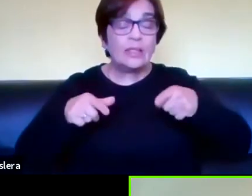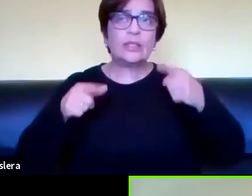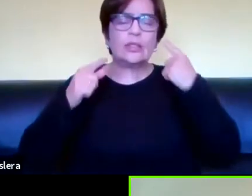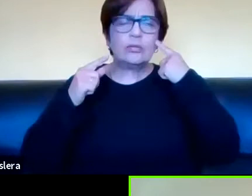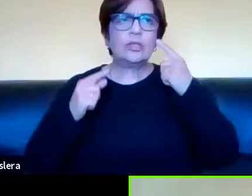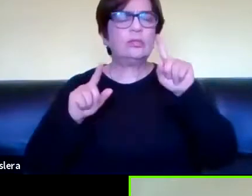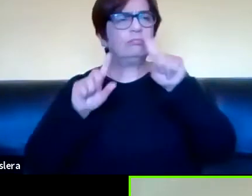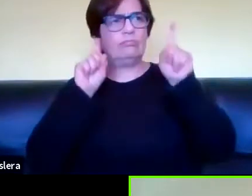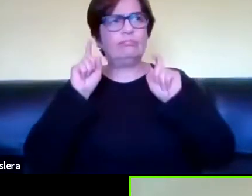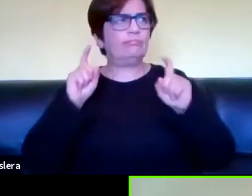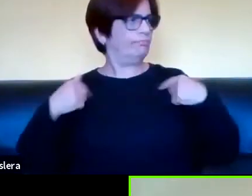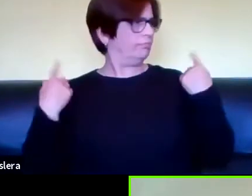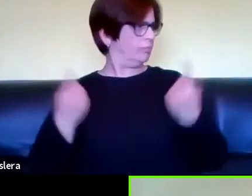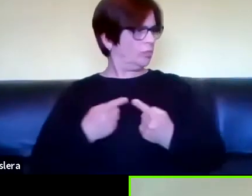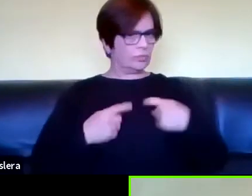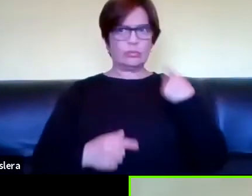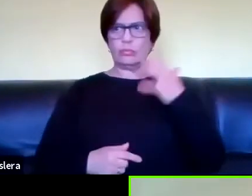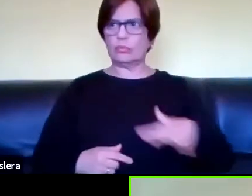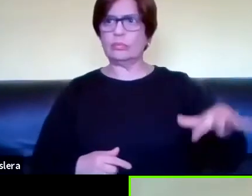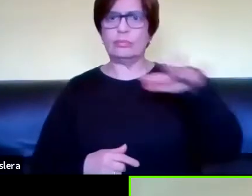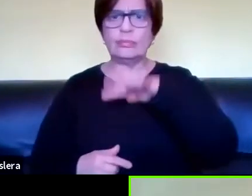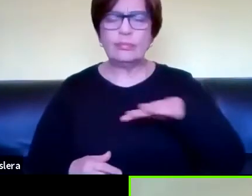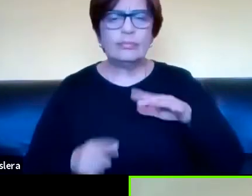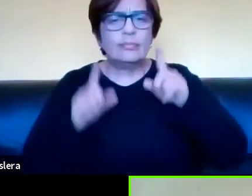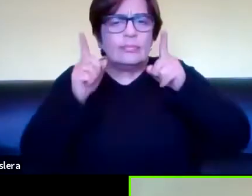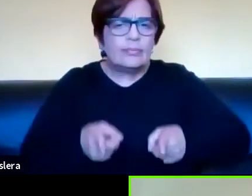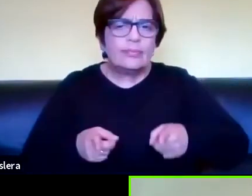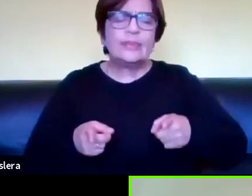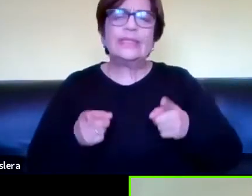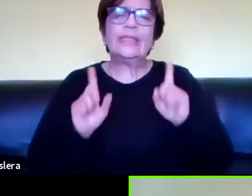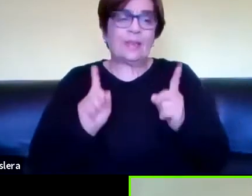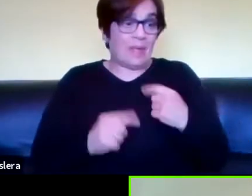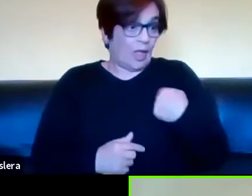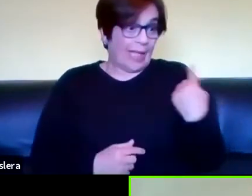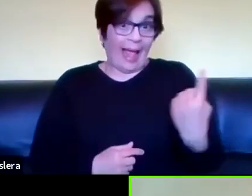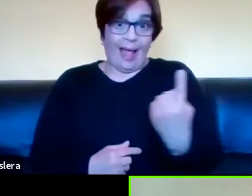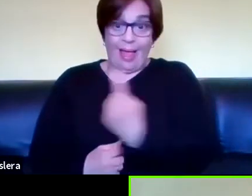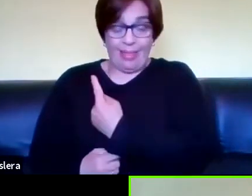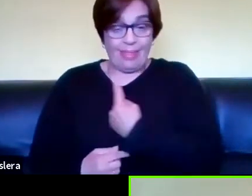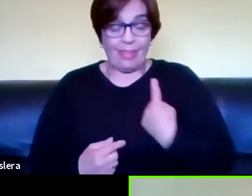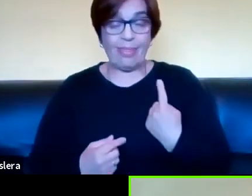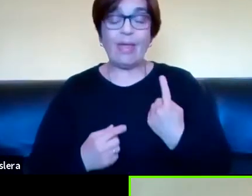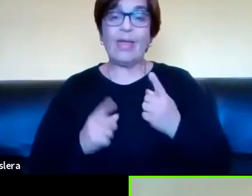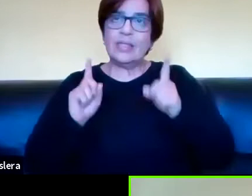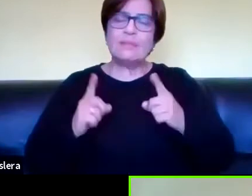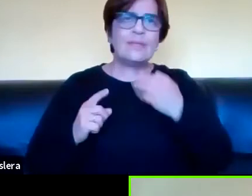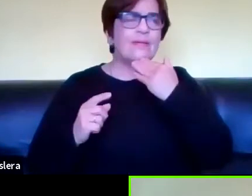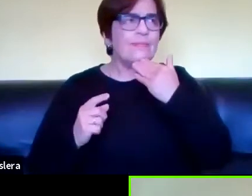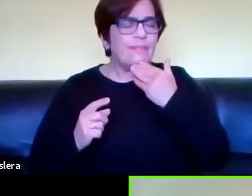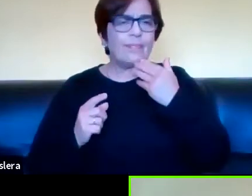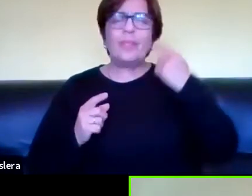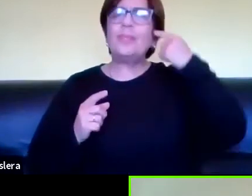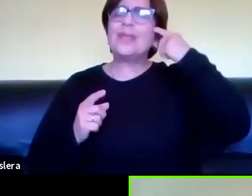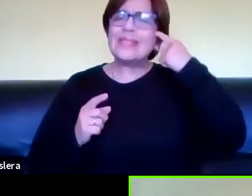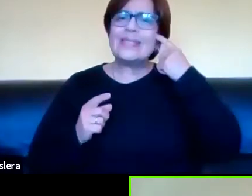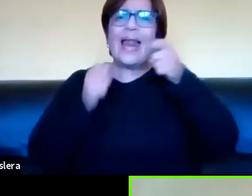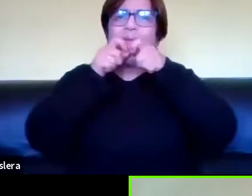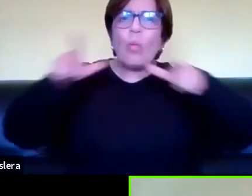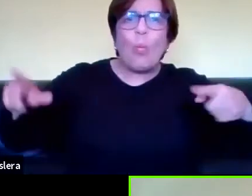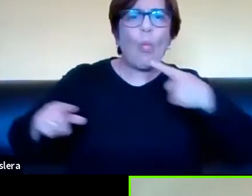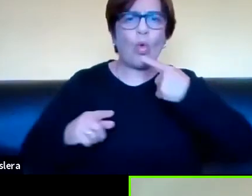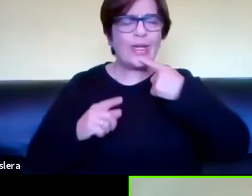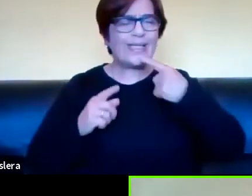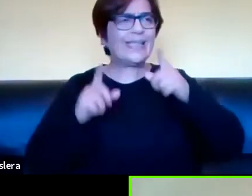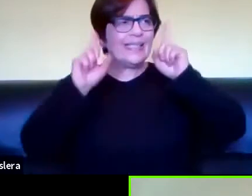Nos interpelan como sociedad, nos interpelan como individuos, y nos interpelan también las políticas lingüísticas y educativas